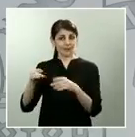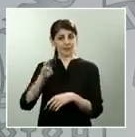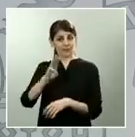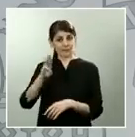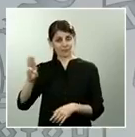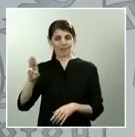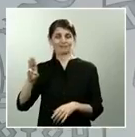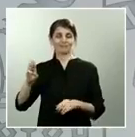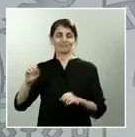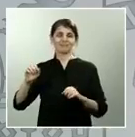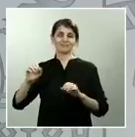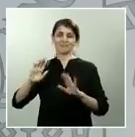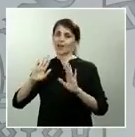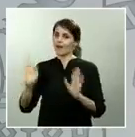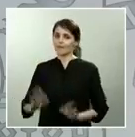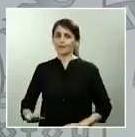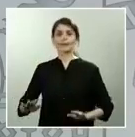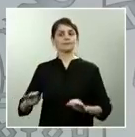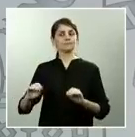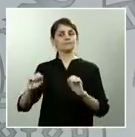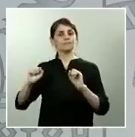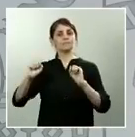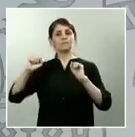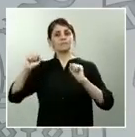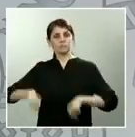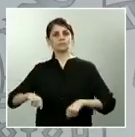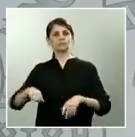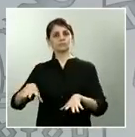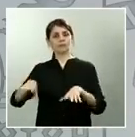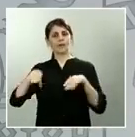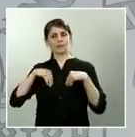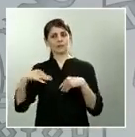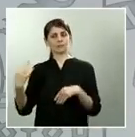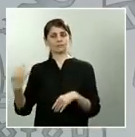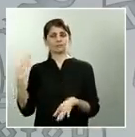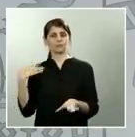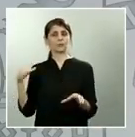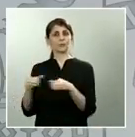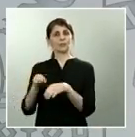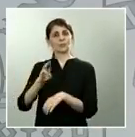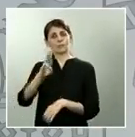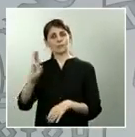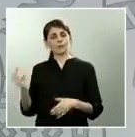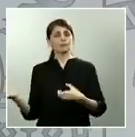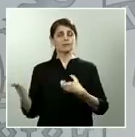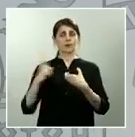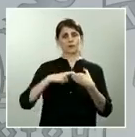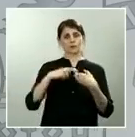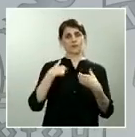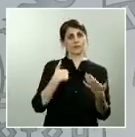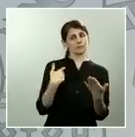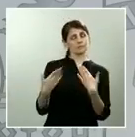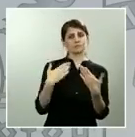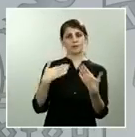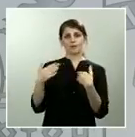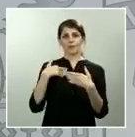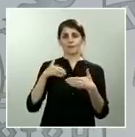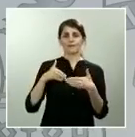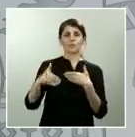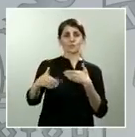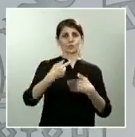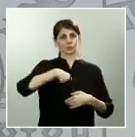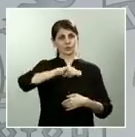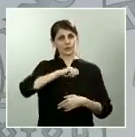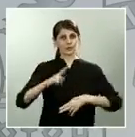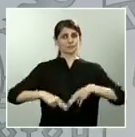partido esté presente en las conversaciones para la reconstrucción económica y social de España. La presencia